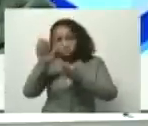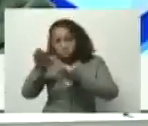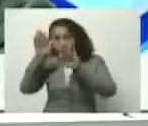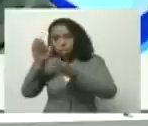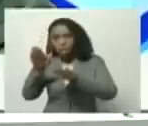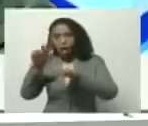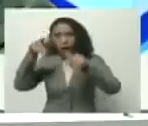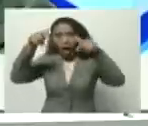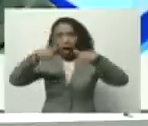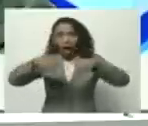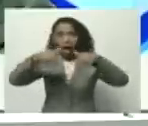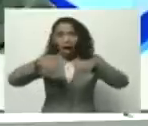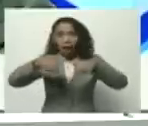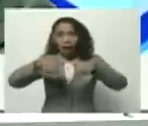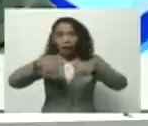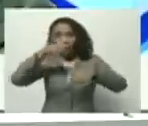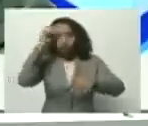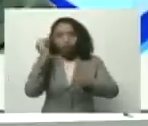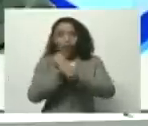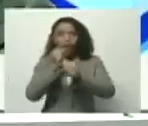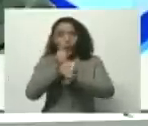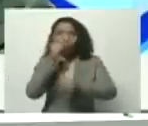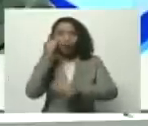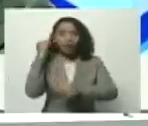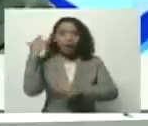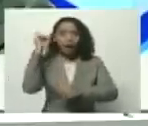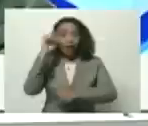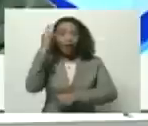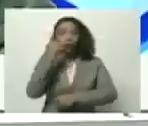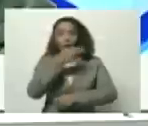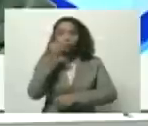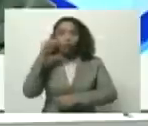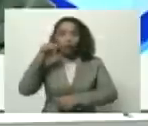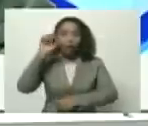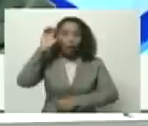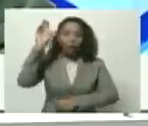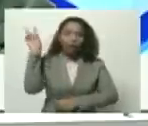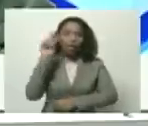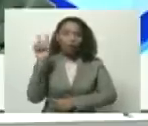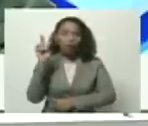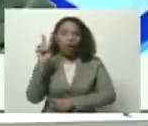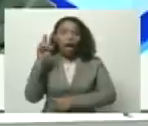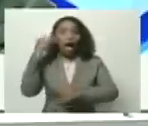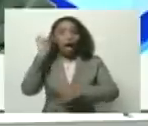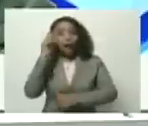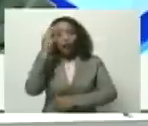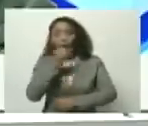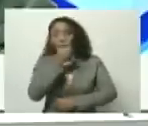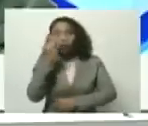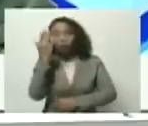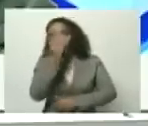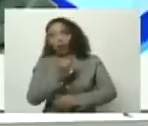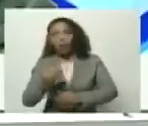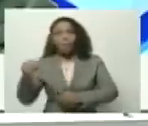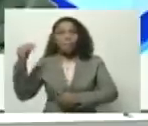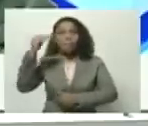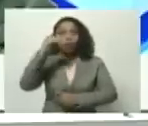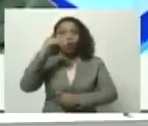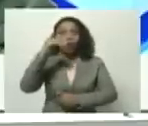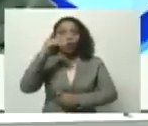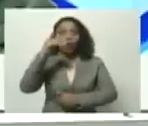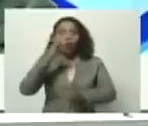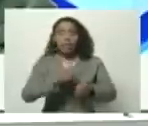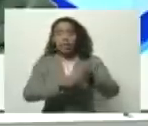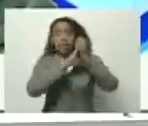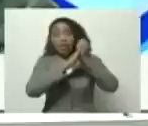que acá hay unos trabajadores trabajadoras comprometidos con la patria comprometidos con nuestro máximo líder obrero que es